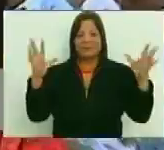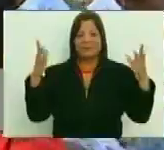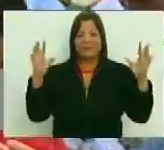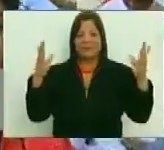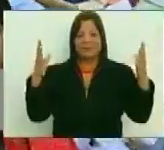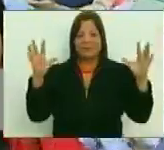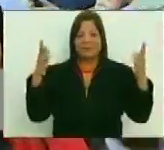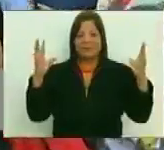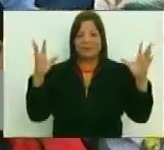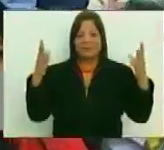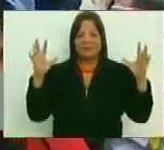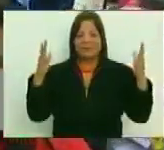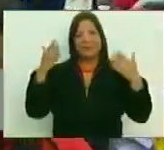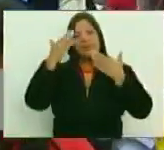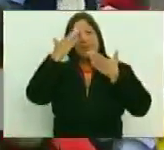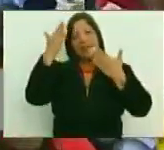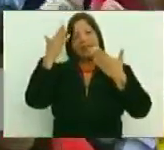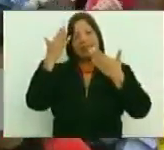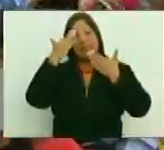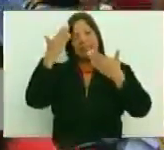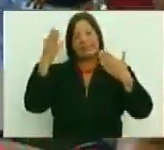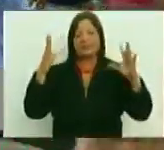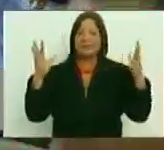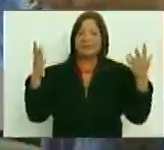Muchísimas gracias. Gracias.